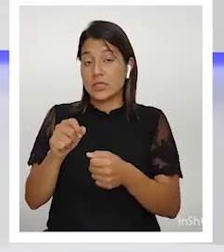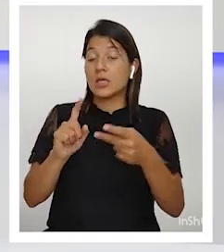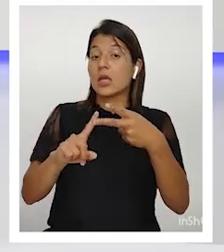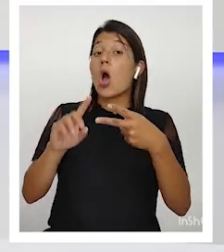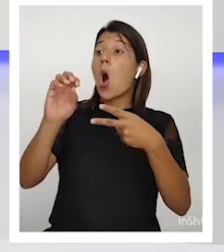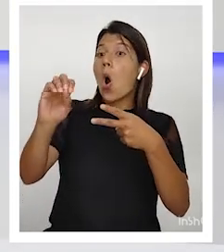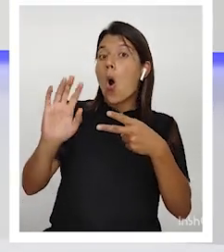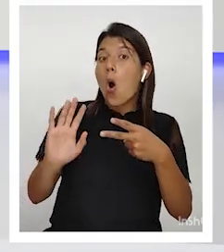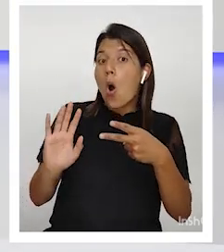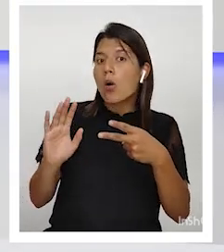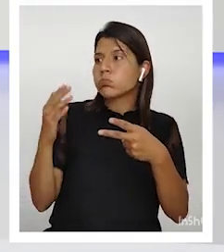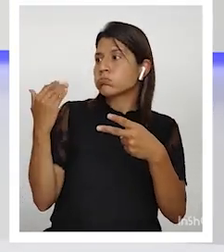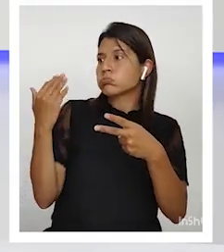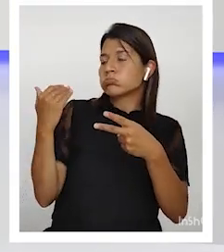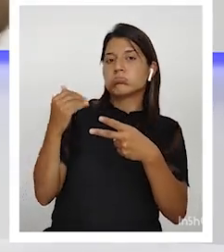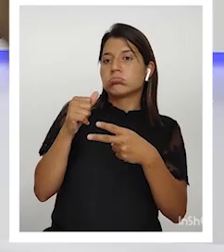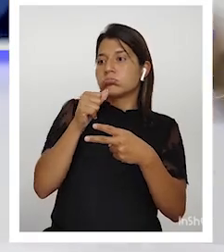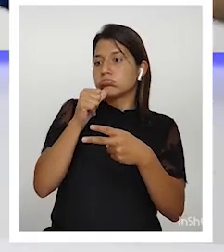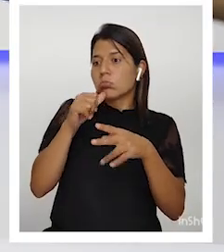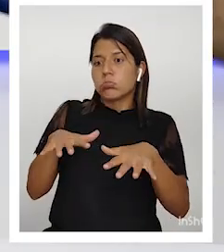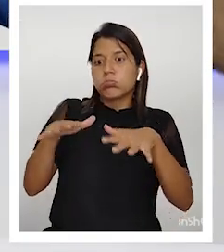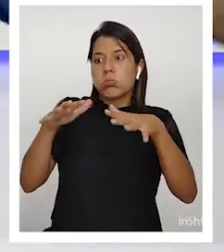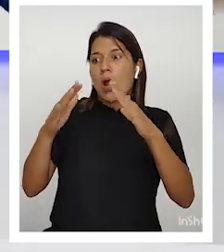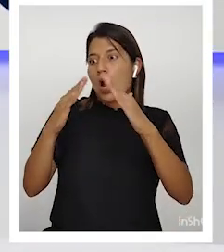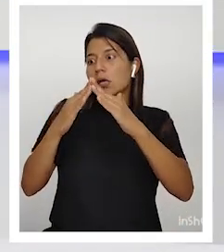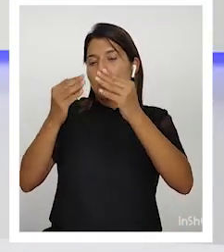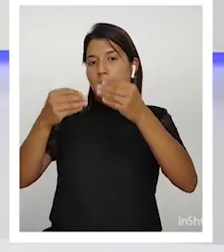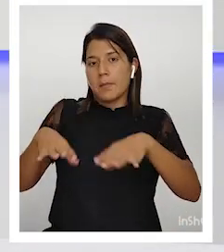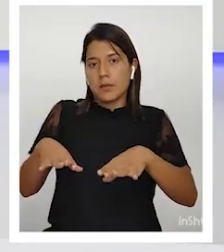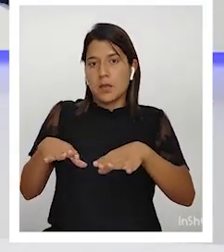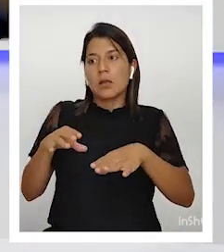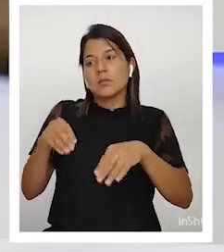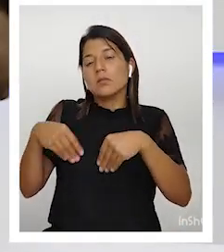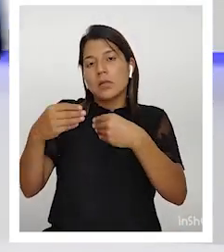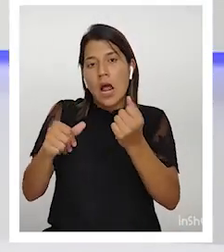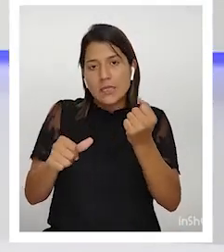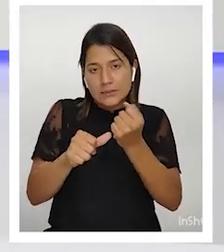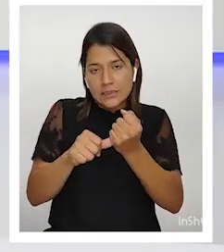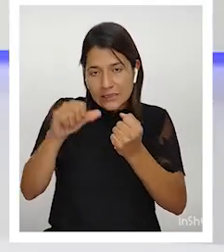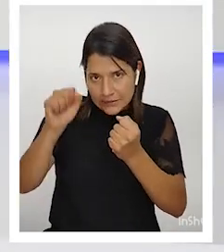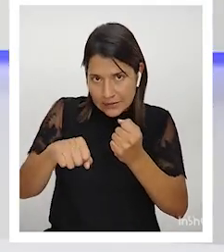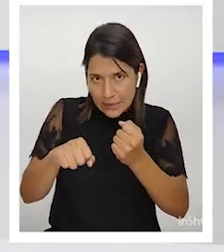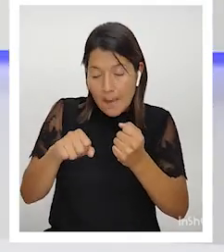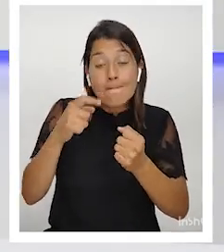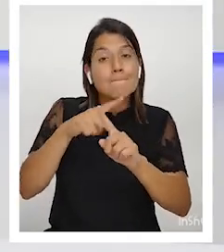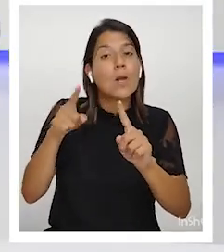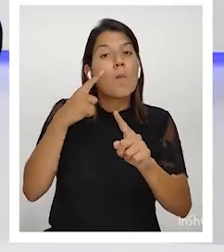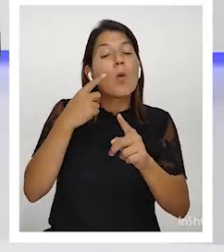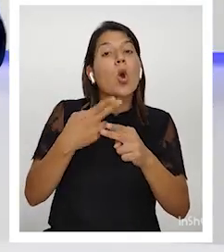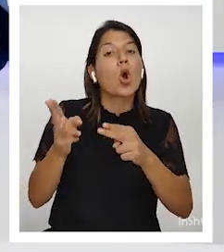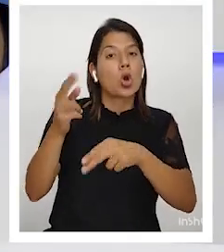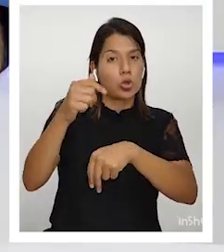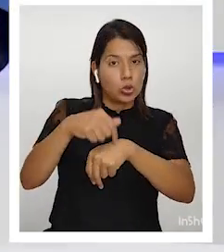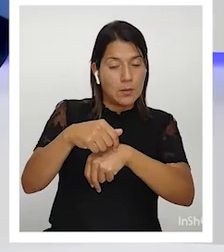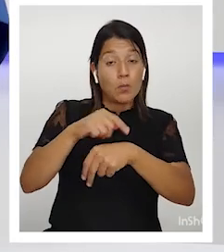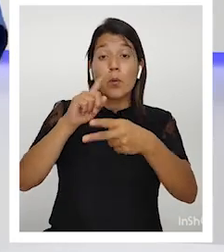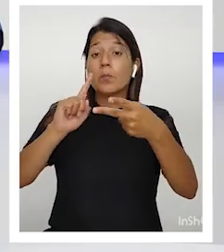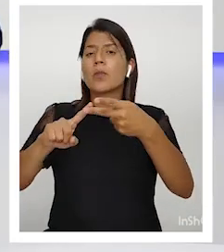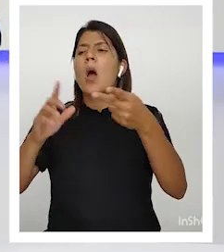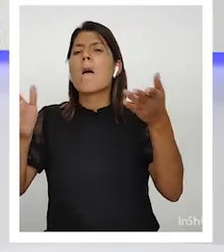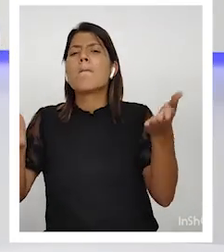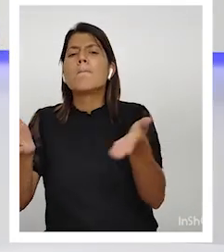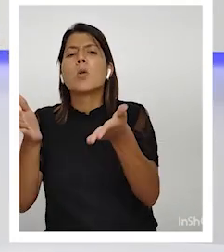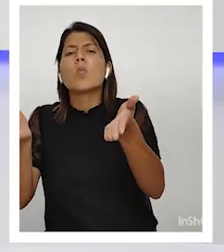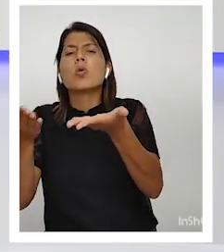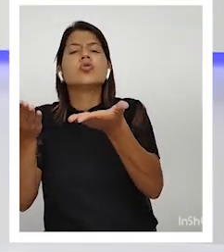que acaban de pasar por una inundación y están sin casa, tirados, hay que darles asistencia, pero temporalmente. La promoción